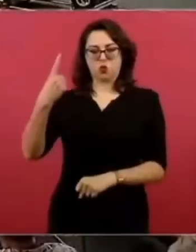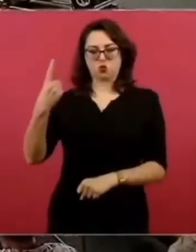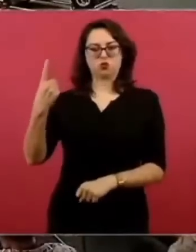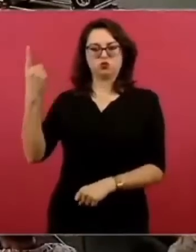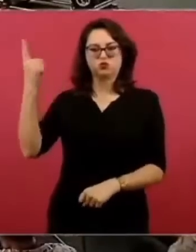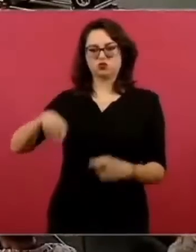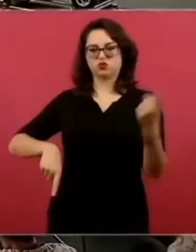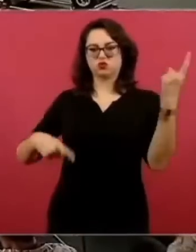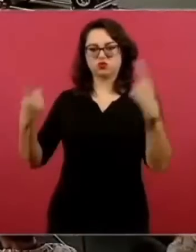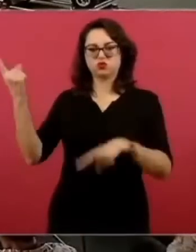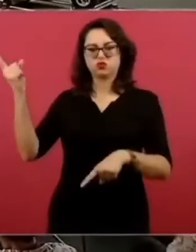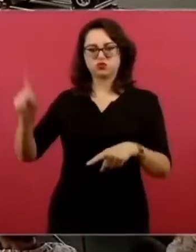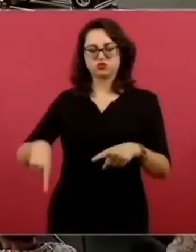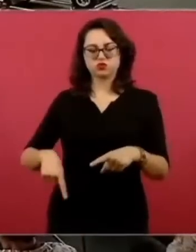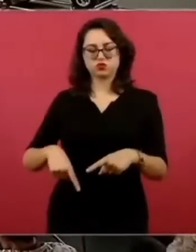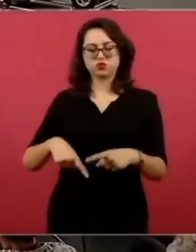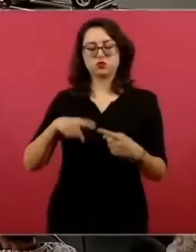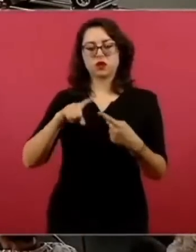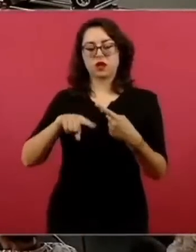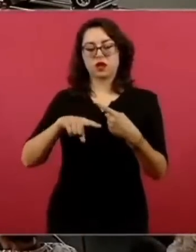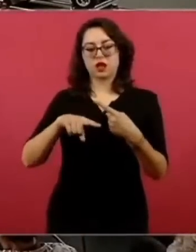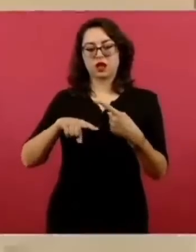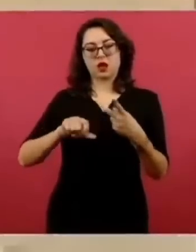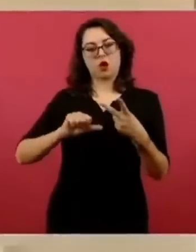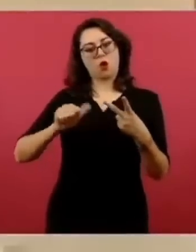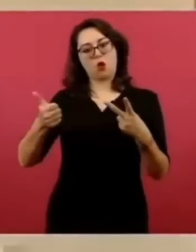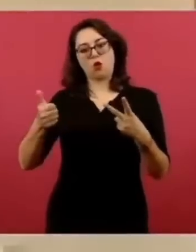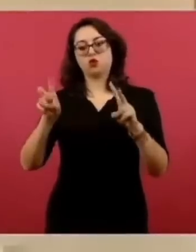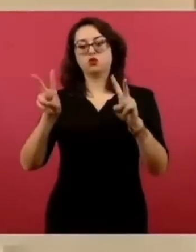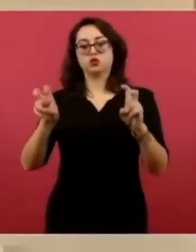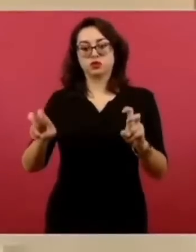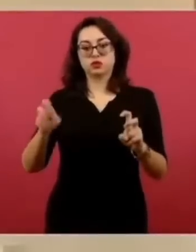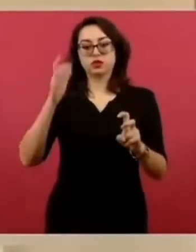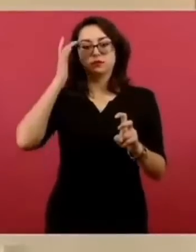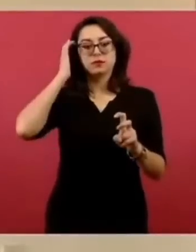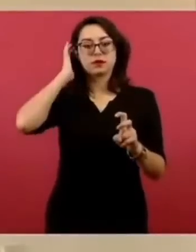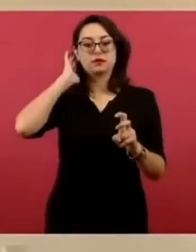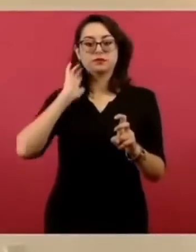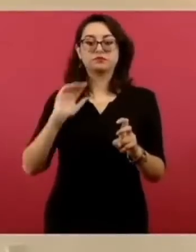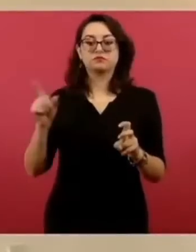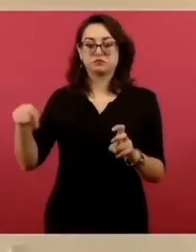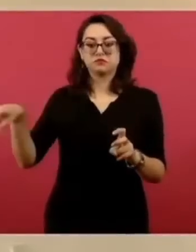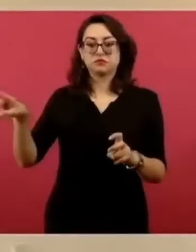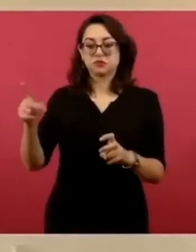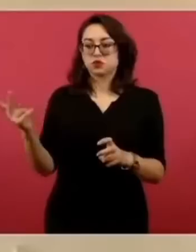adelante, adelante, hacen su propuesta.